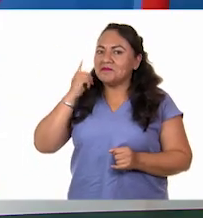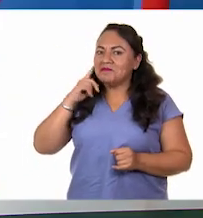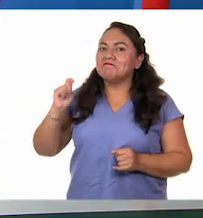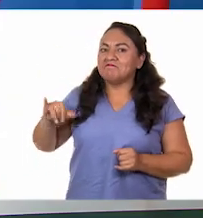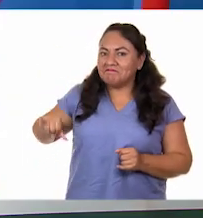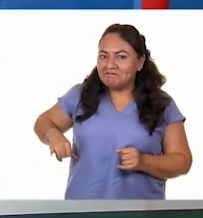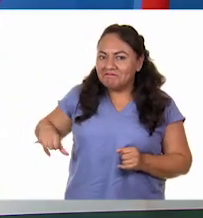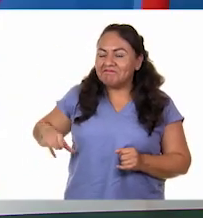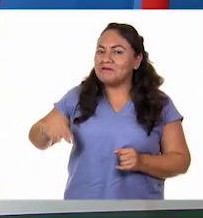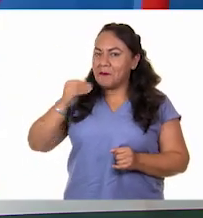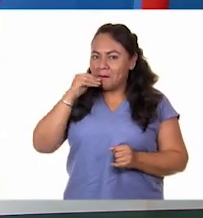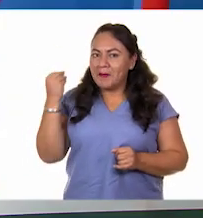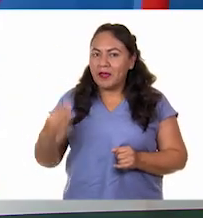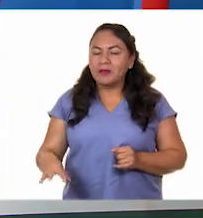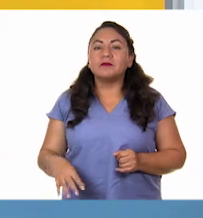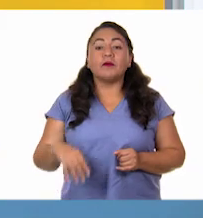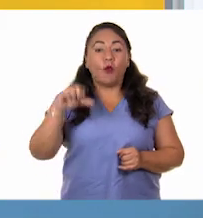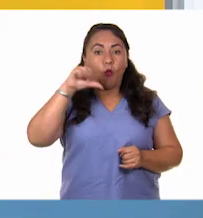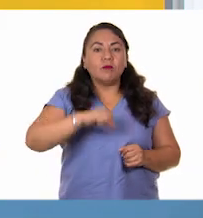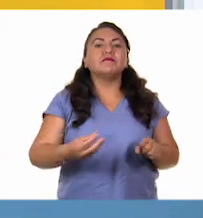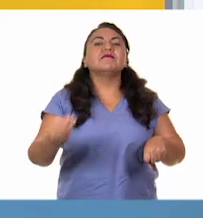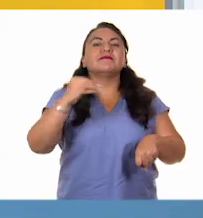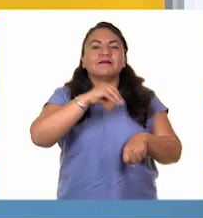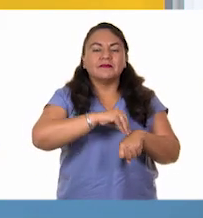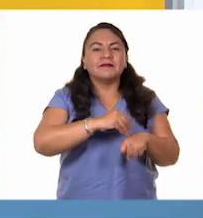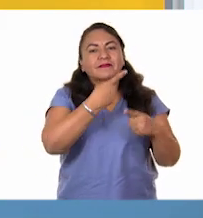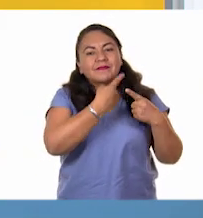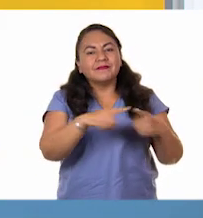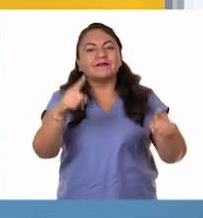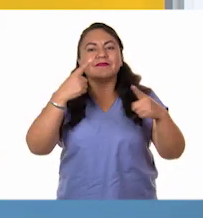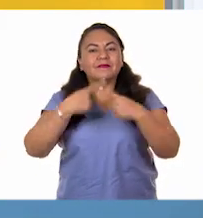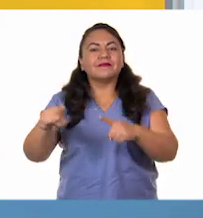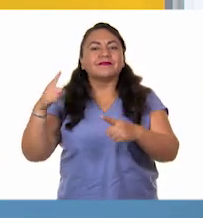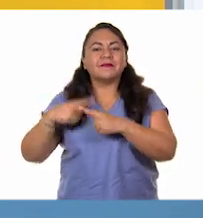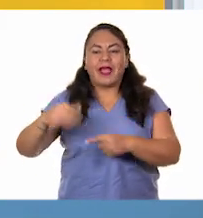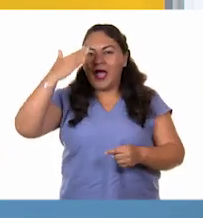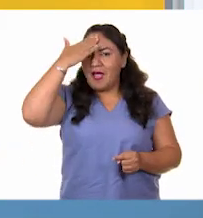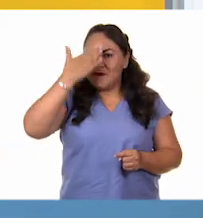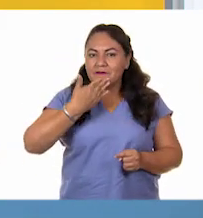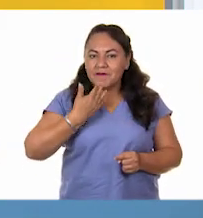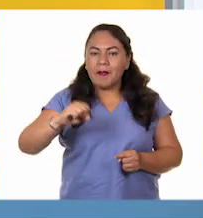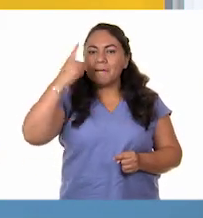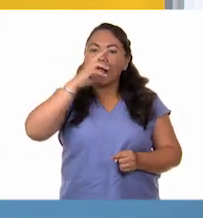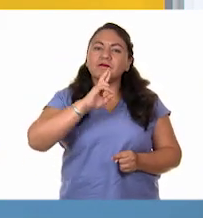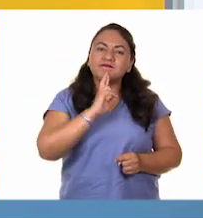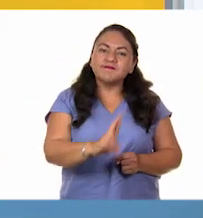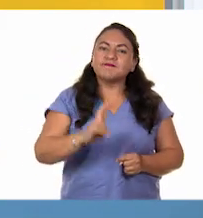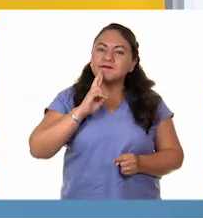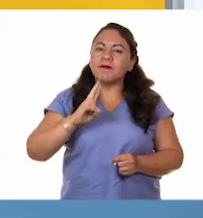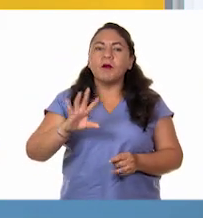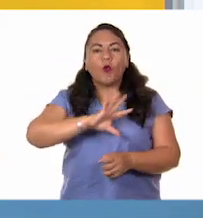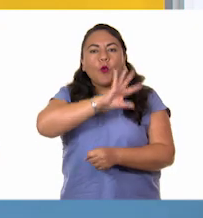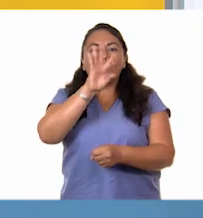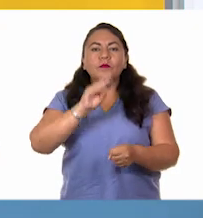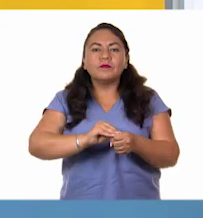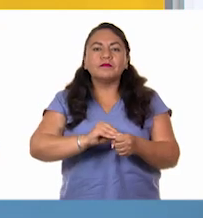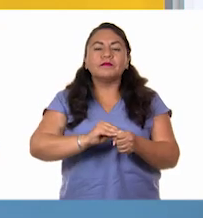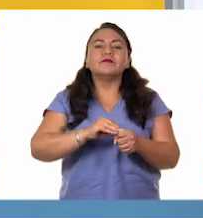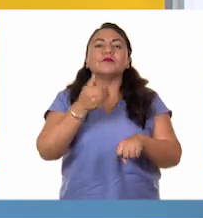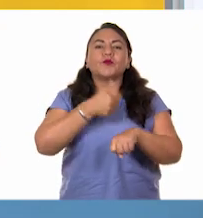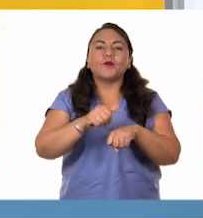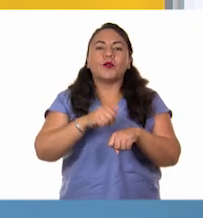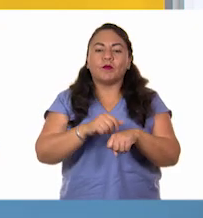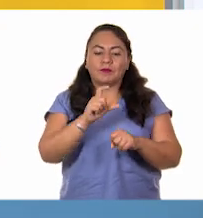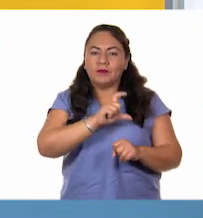muy padre. En donde vamos a poner en práctica todas nuestras habilidades para resolver y completar enteros